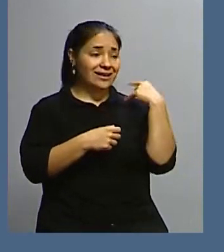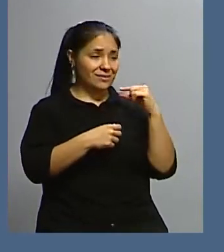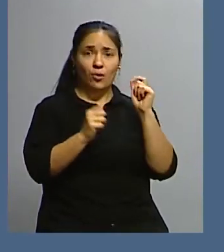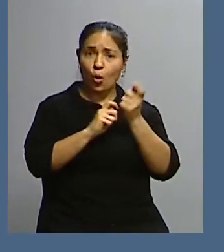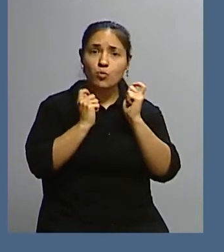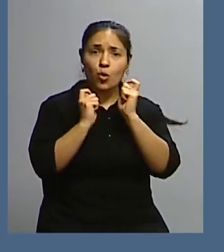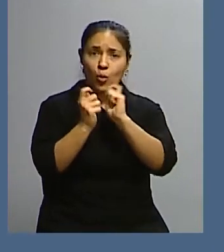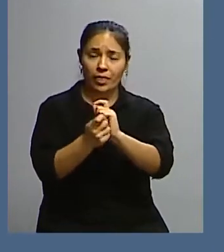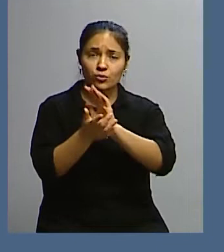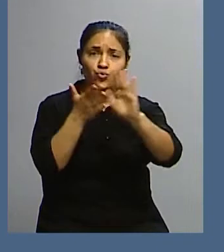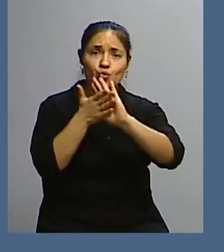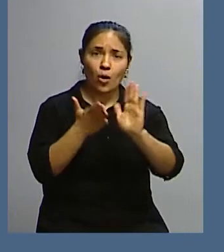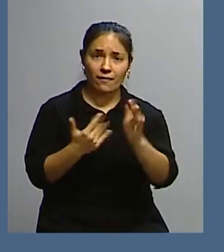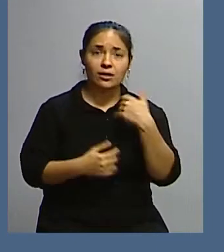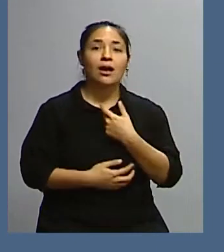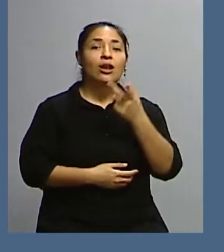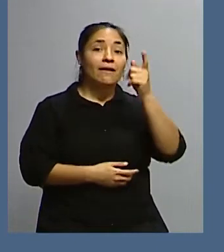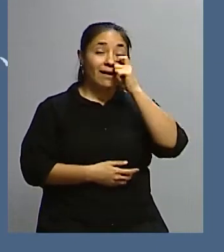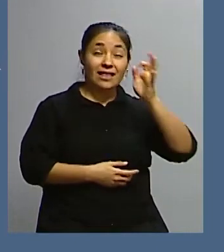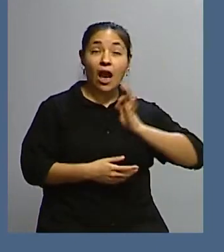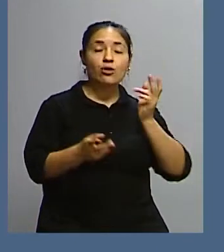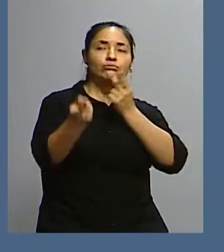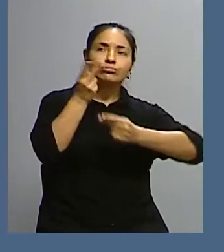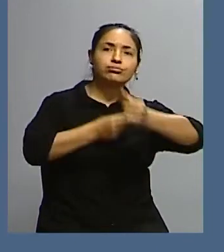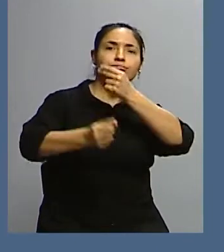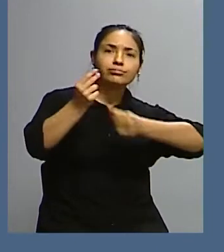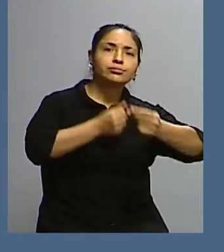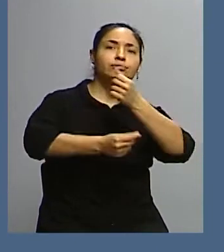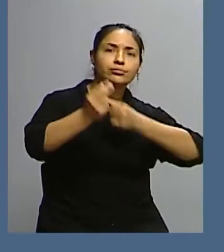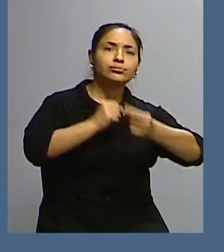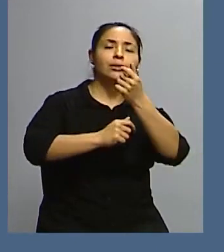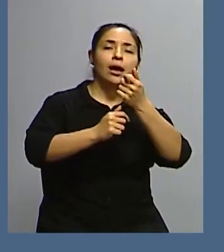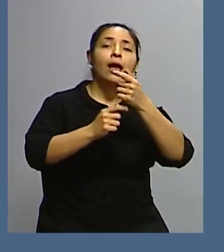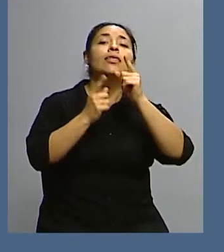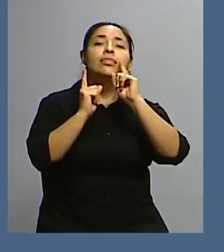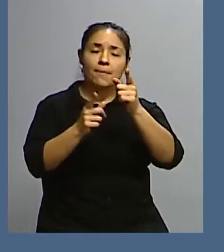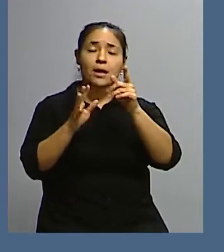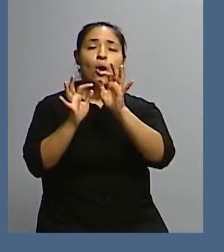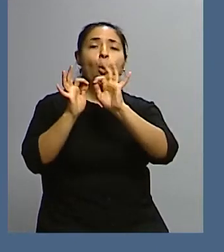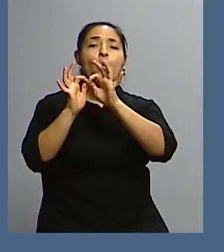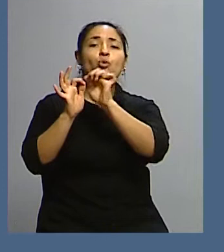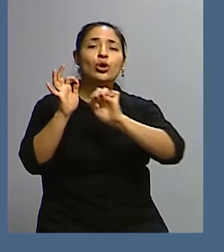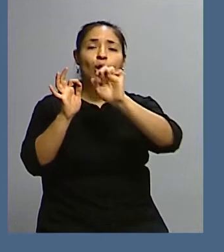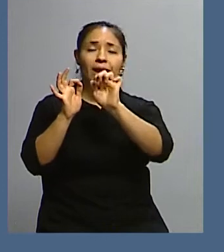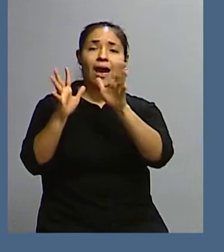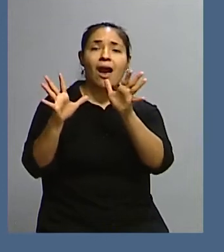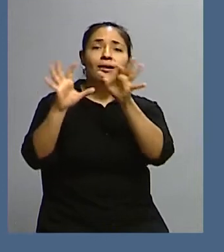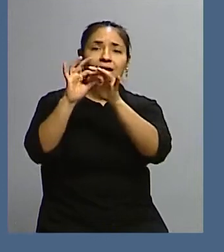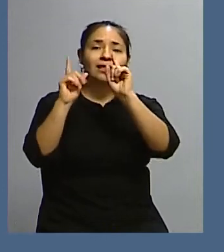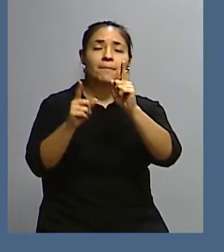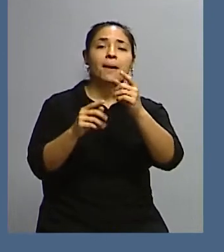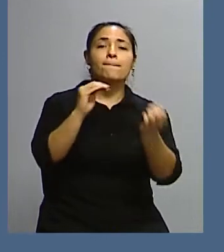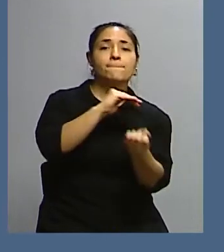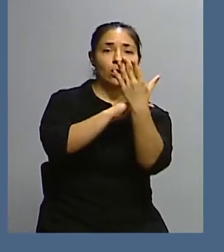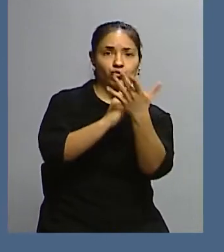además ahora, ya después de 20 años de negociaciones, también la Unión Europea tiene un tratado con Mercosur, y por lo